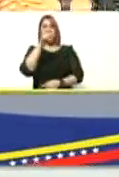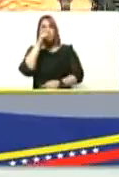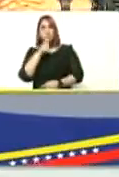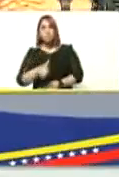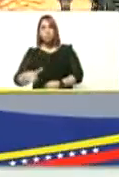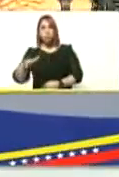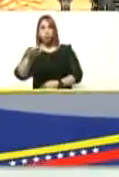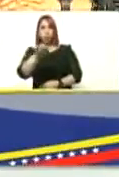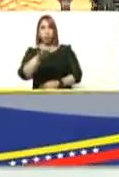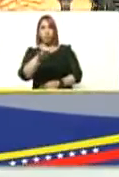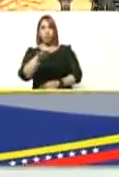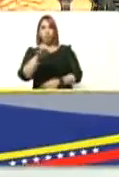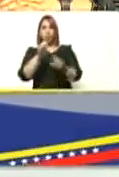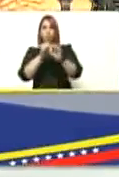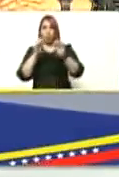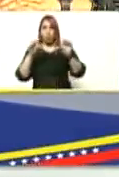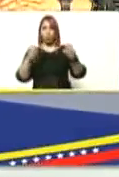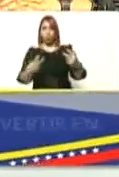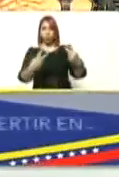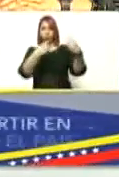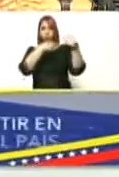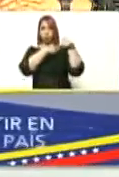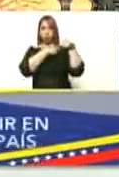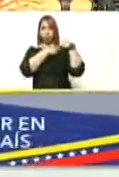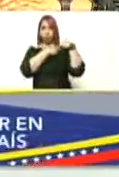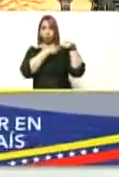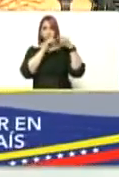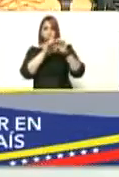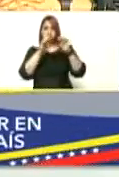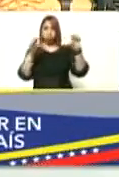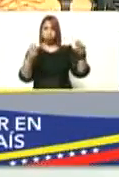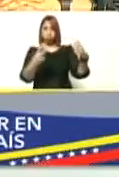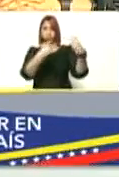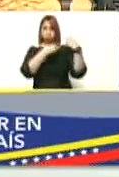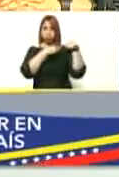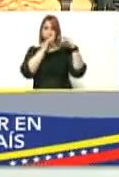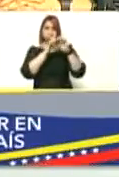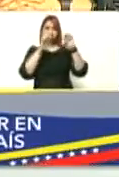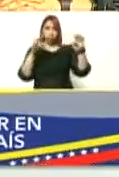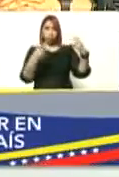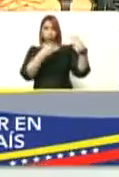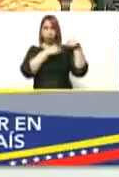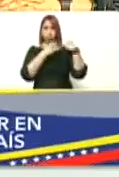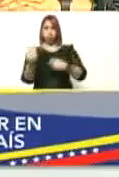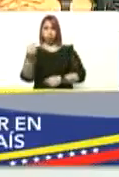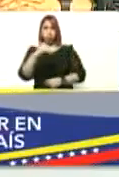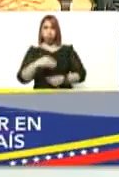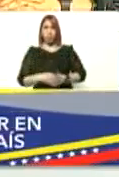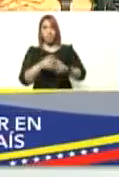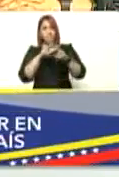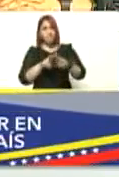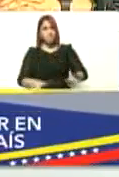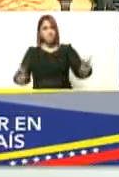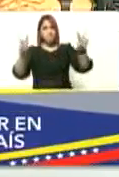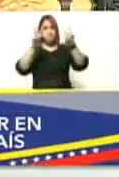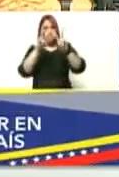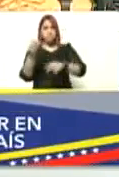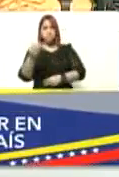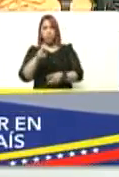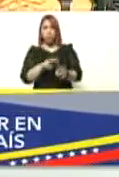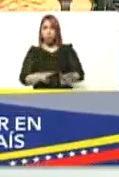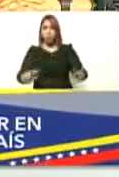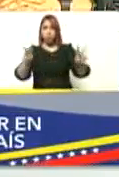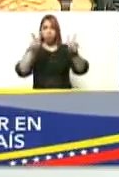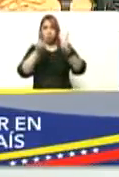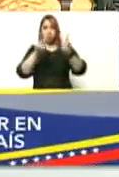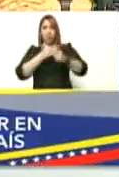de la educación educación educación y más educación valores valores y más valores